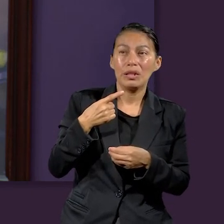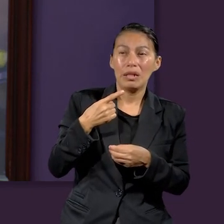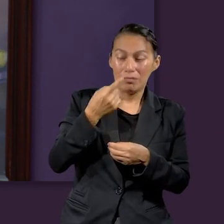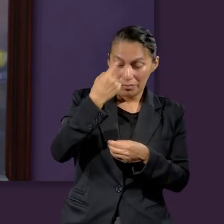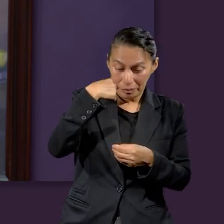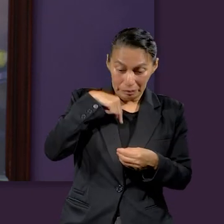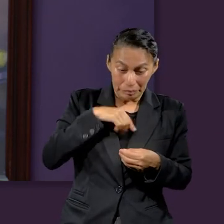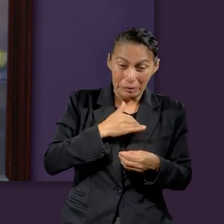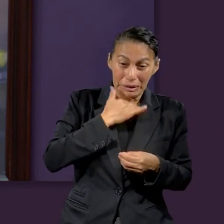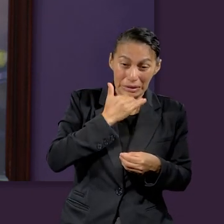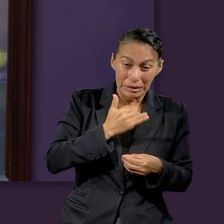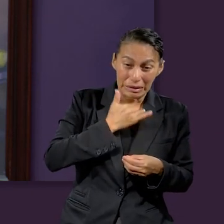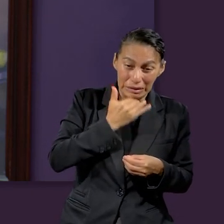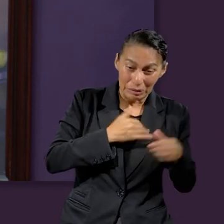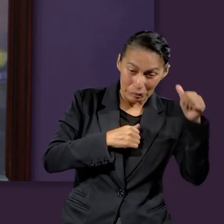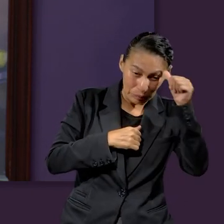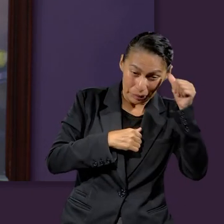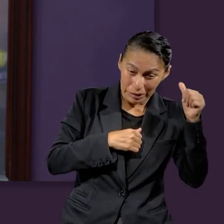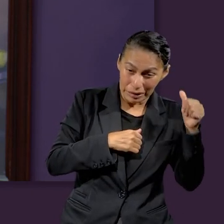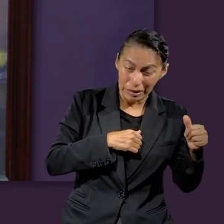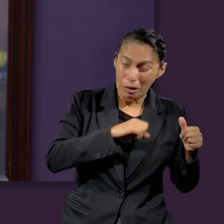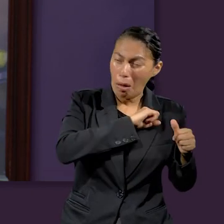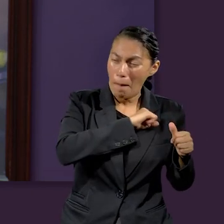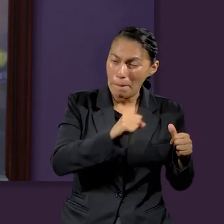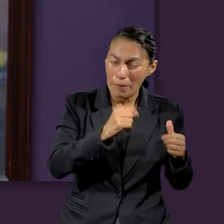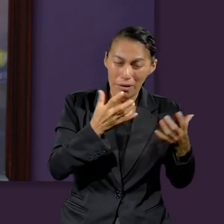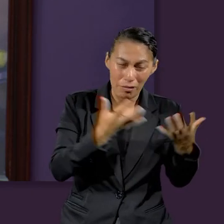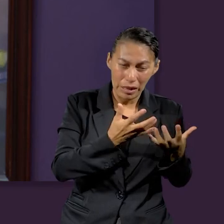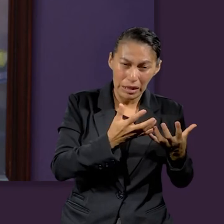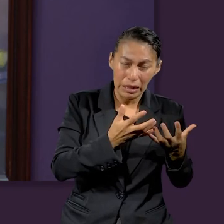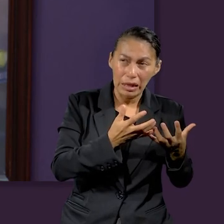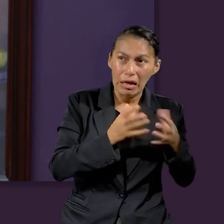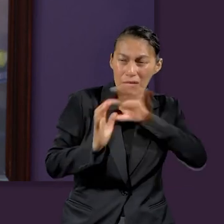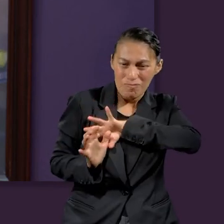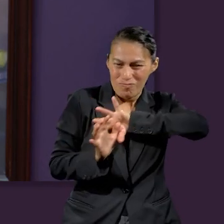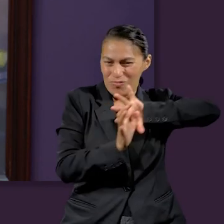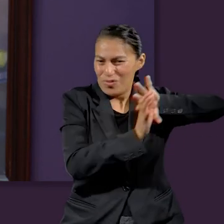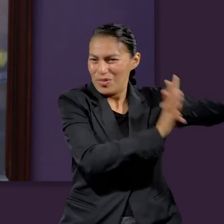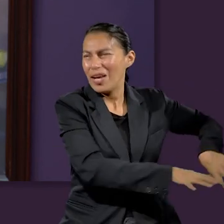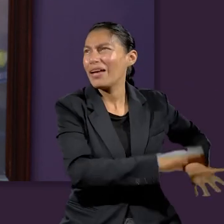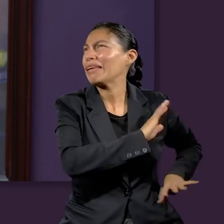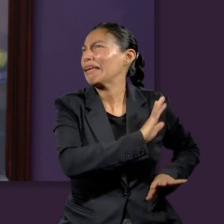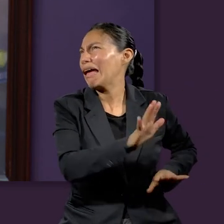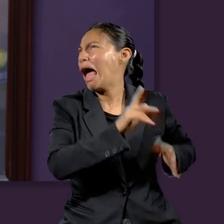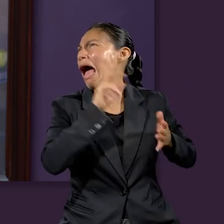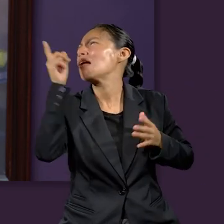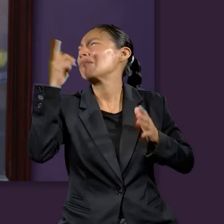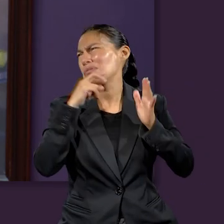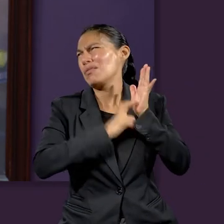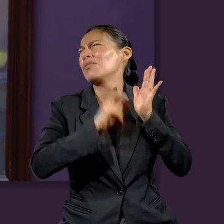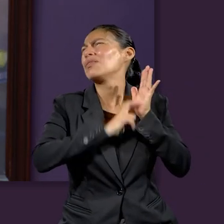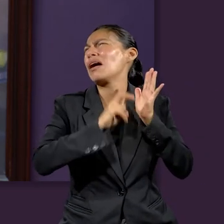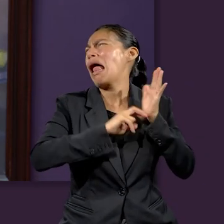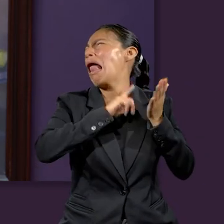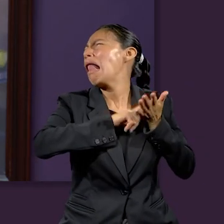podamos limpiar nuestros pecados. Es un llamado al corazón para que nosotros podamos tener claro